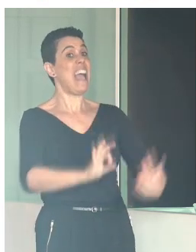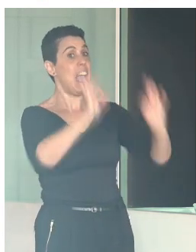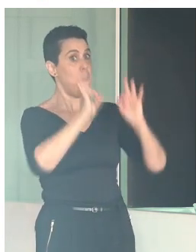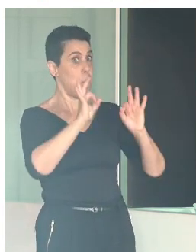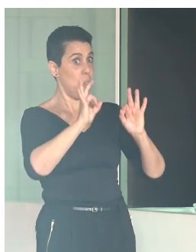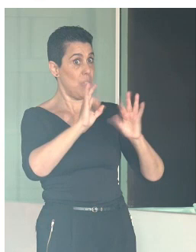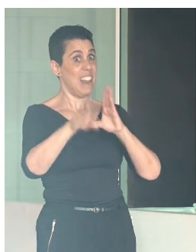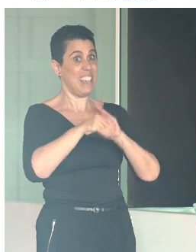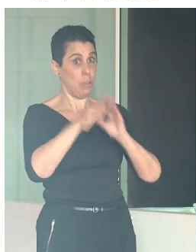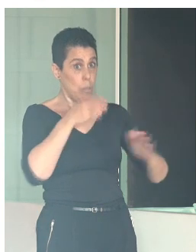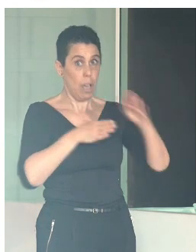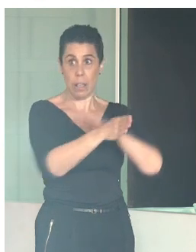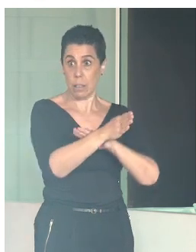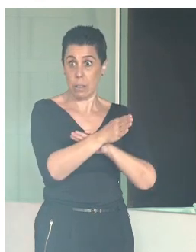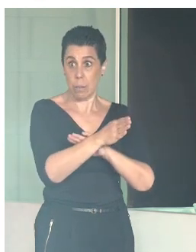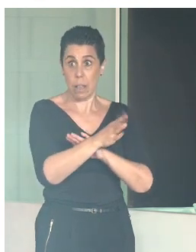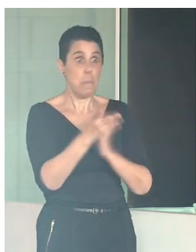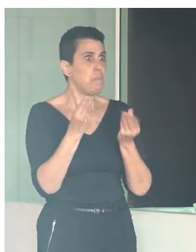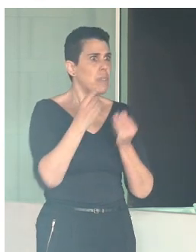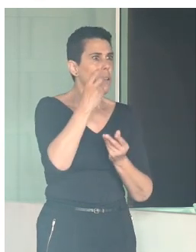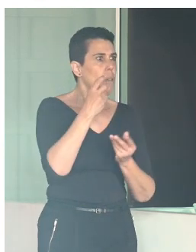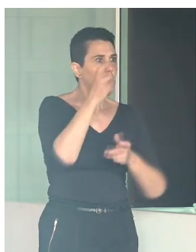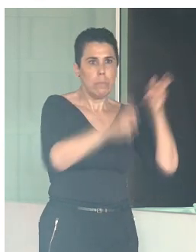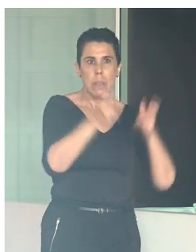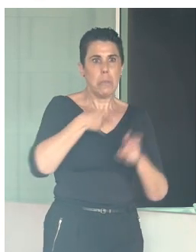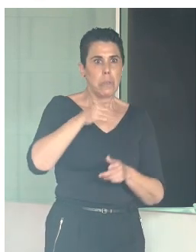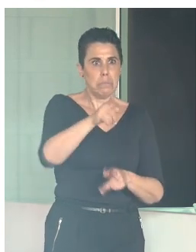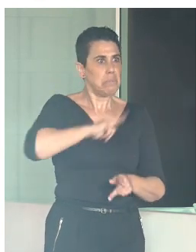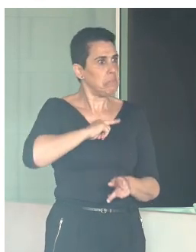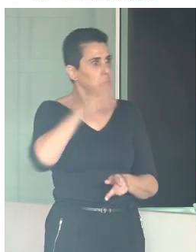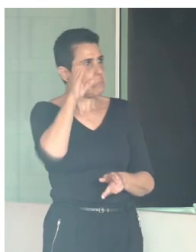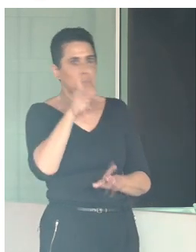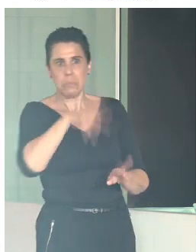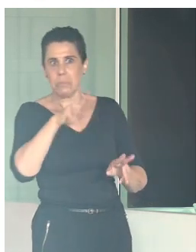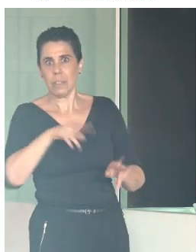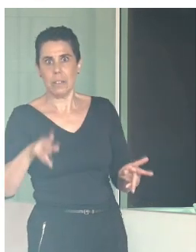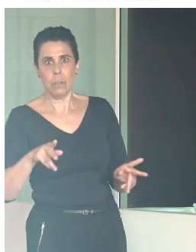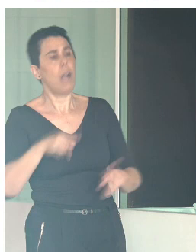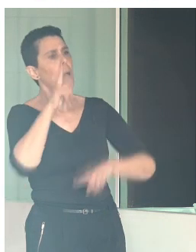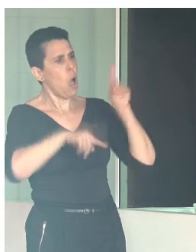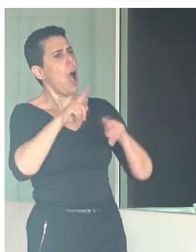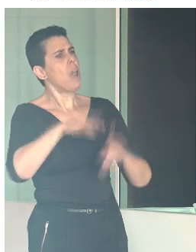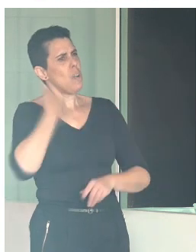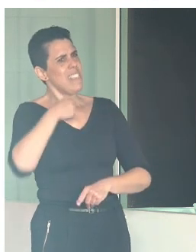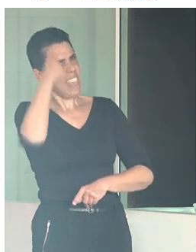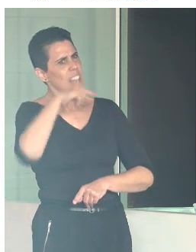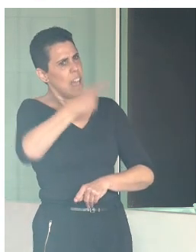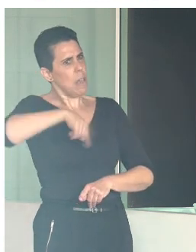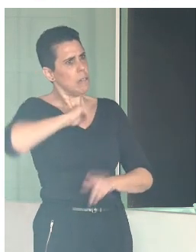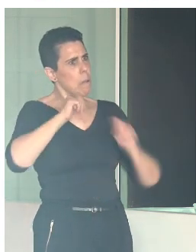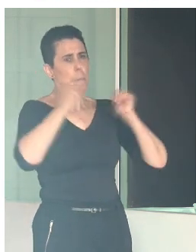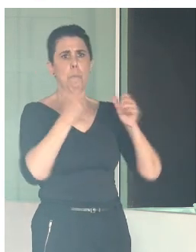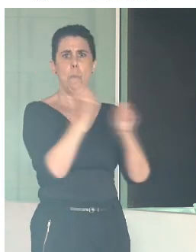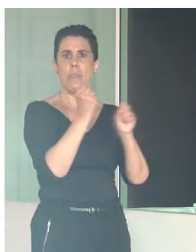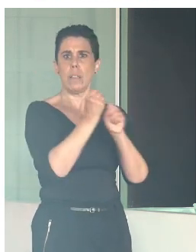Seguramente muchos de ustedes no me hayan escuchado nunca, pero quien me haya escuchado antes conoce que ya estamos trabajando ya en medidas que hagan más accesibles nuestra ciudad.